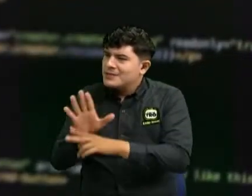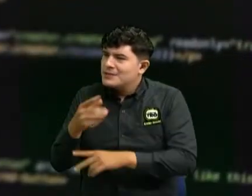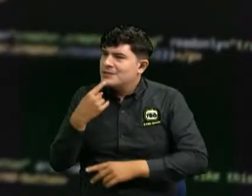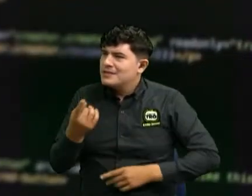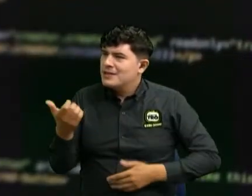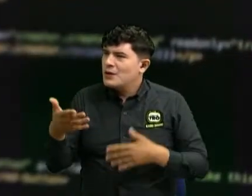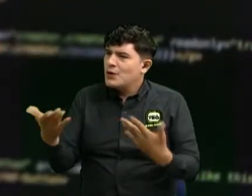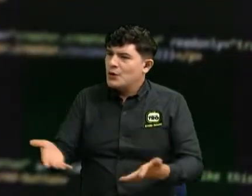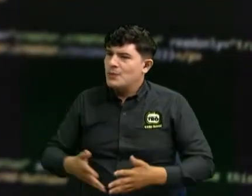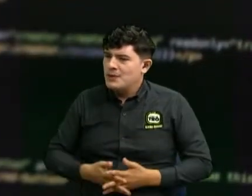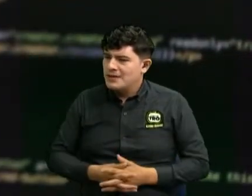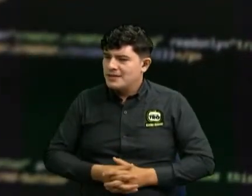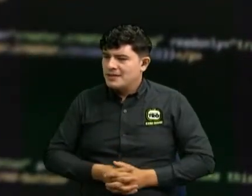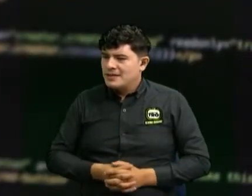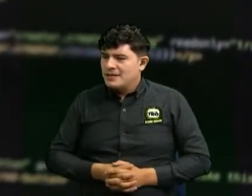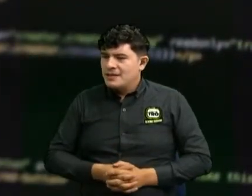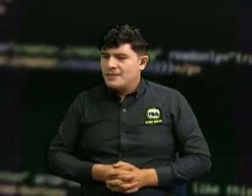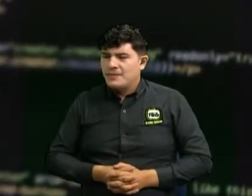televidentes?